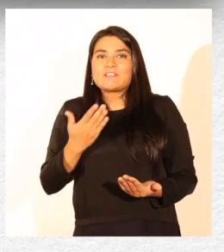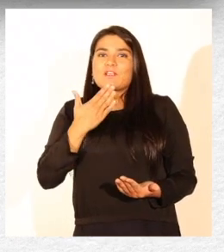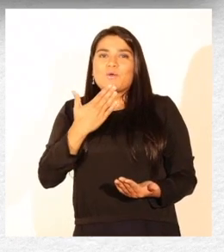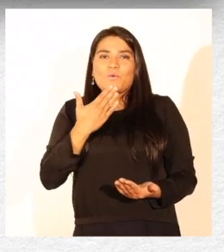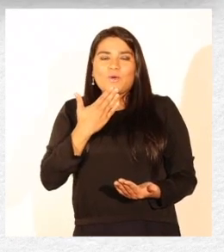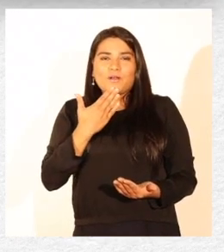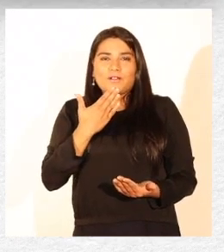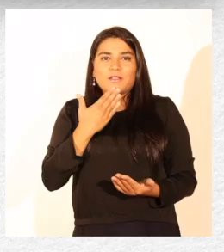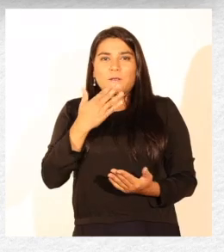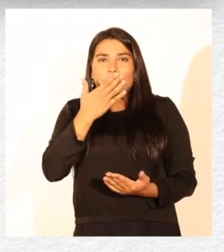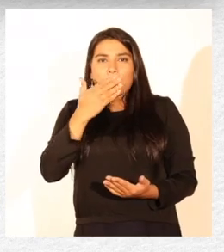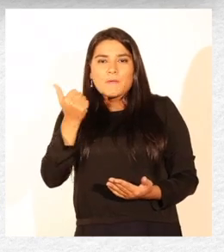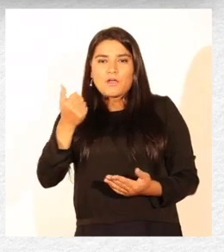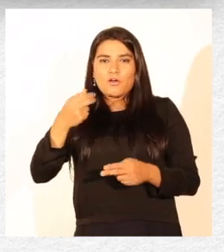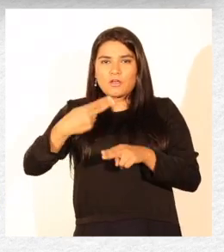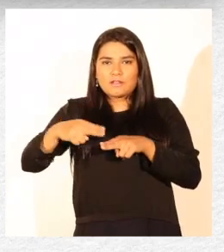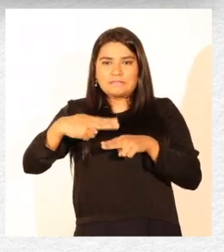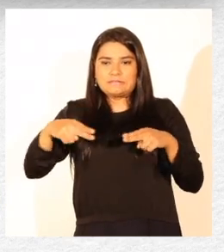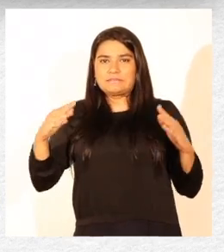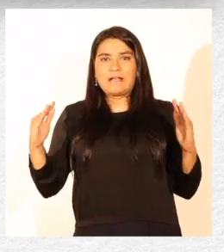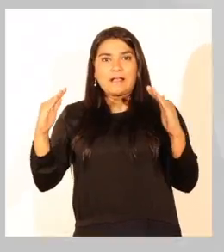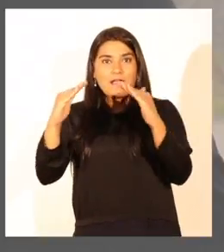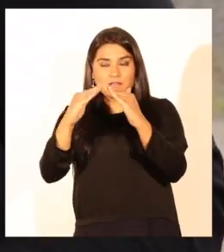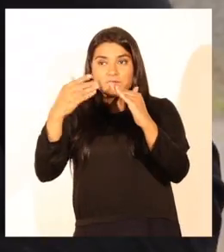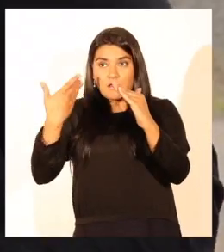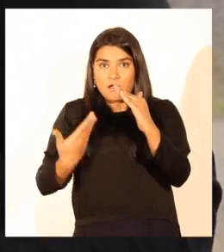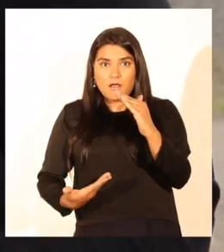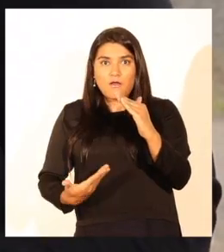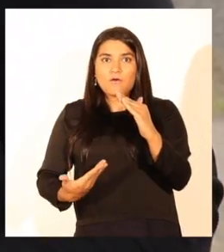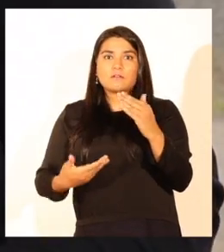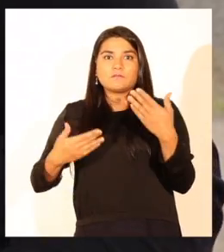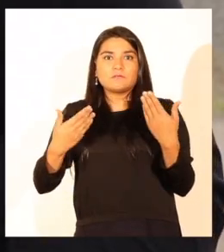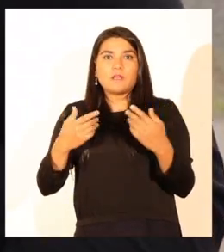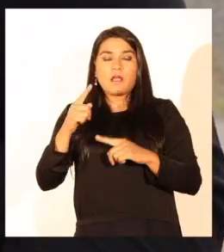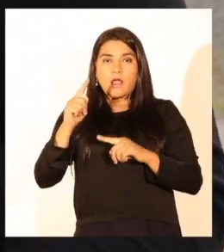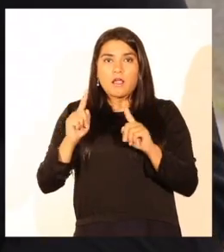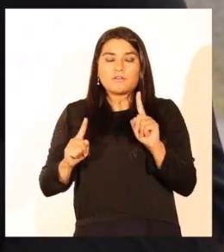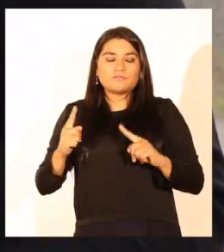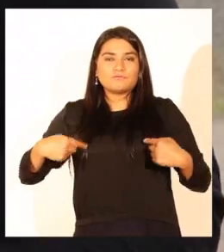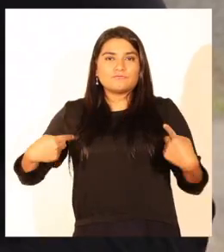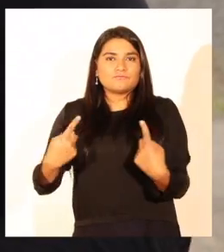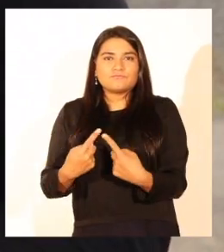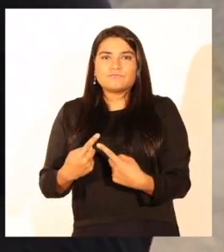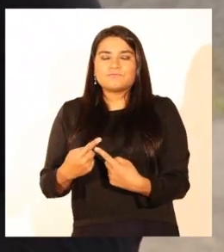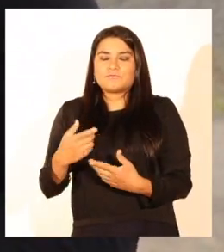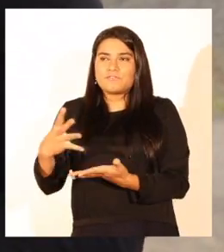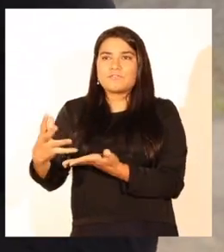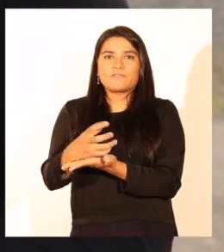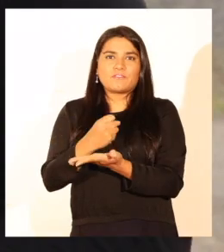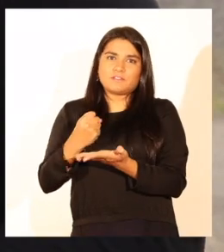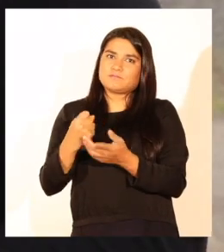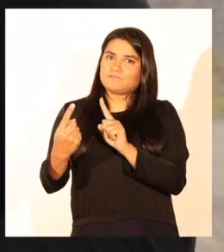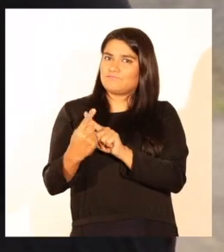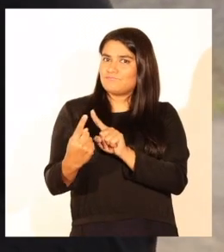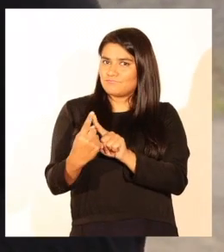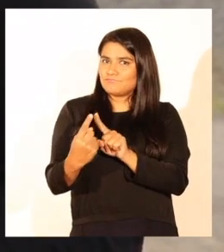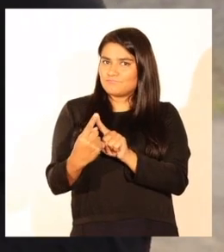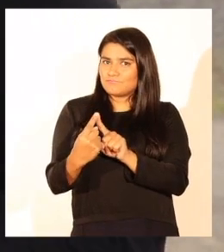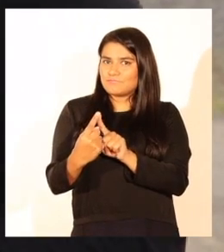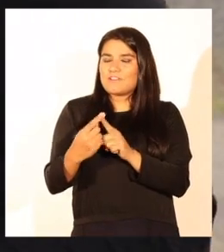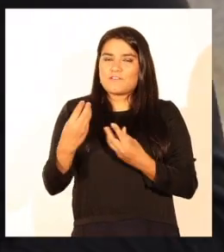los mejoramientos de vivienda que se están haciendo, que a uno la benefician directamente,